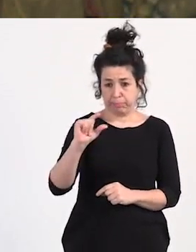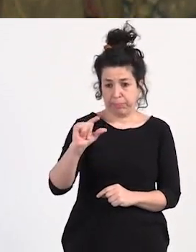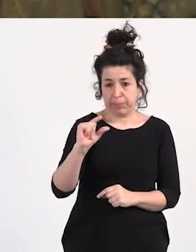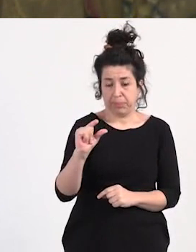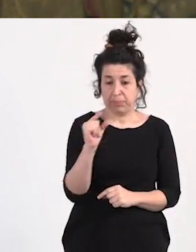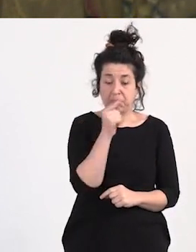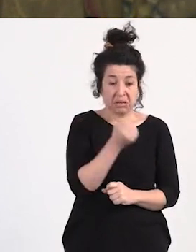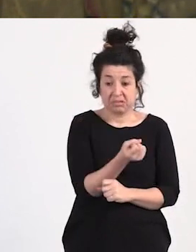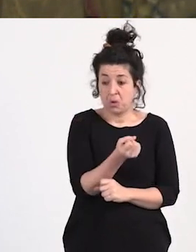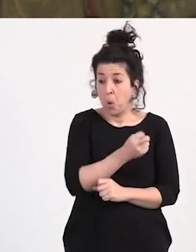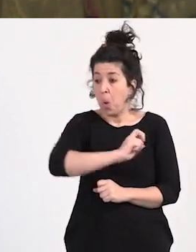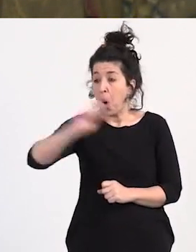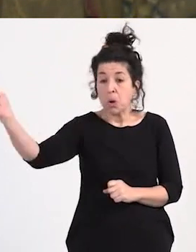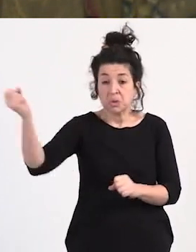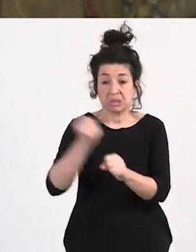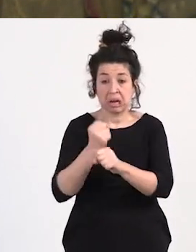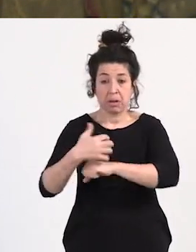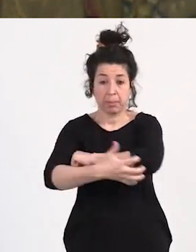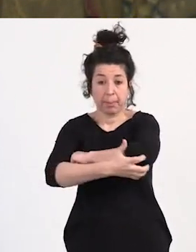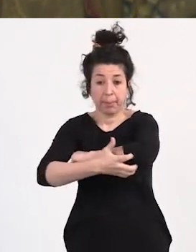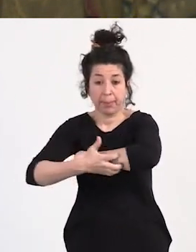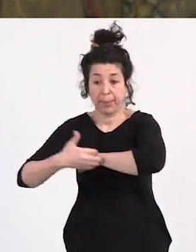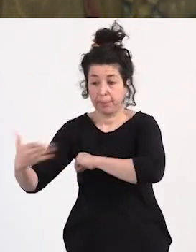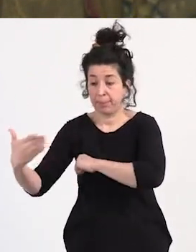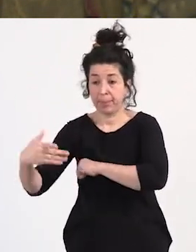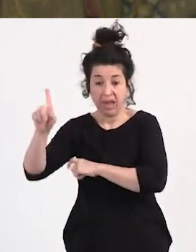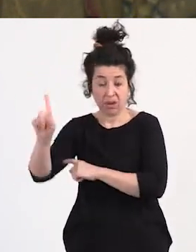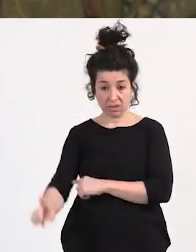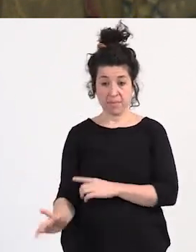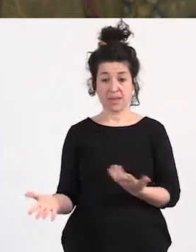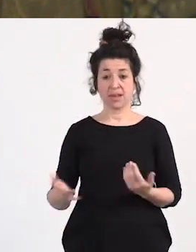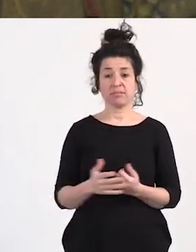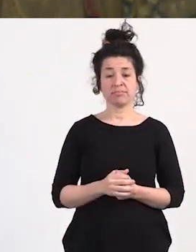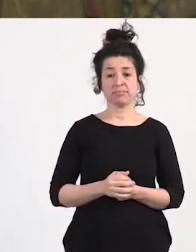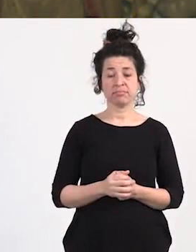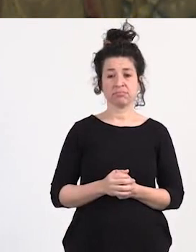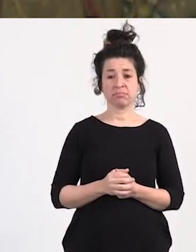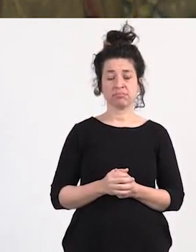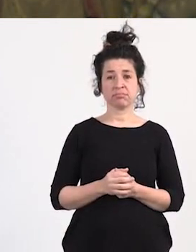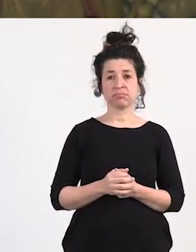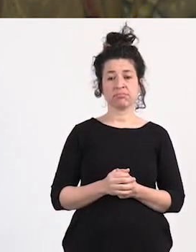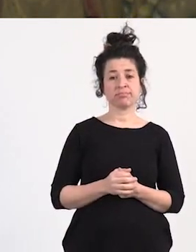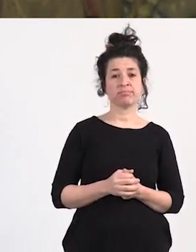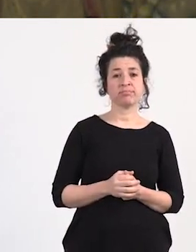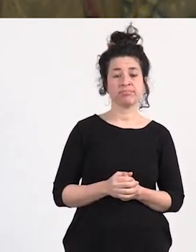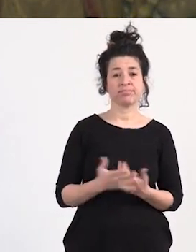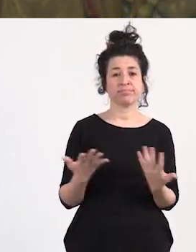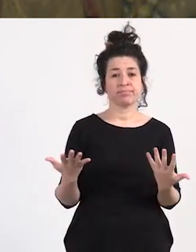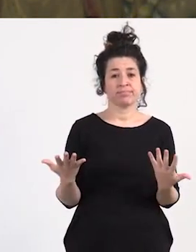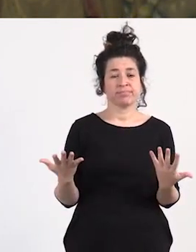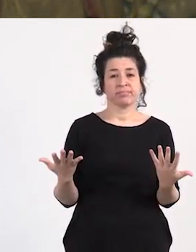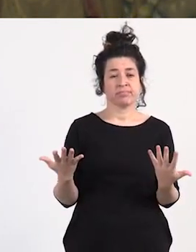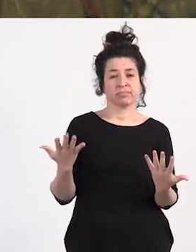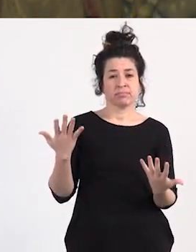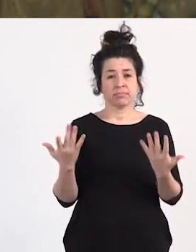trabajos que están precarizados en estos momentos ¿no? y con respecto a qué tipo de